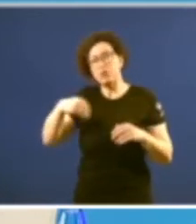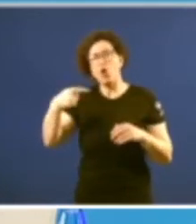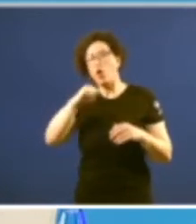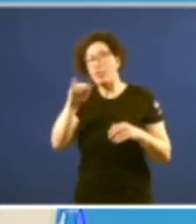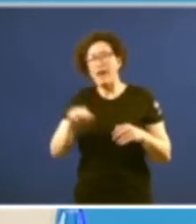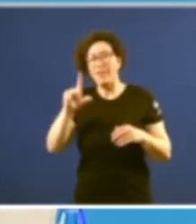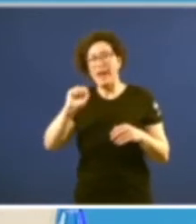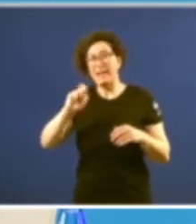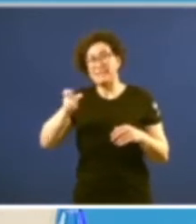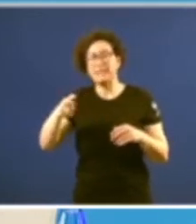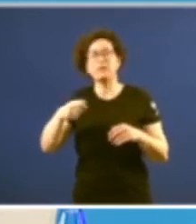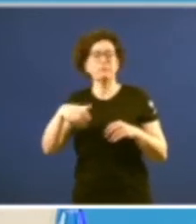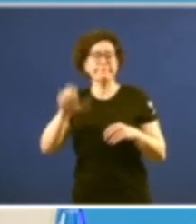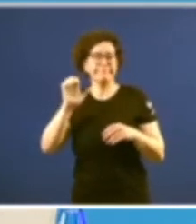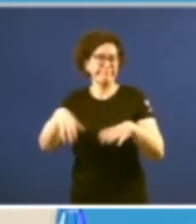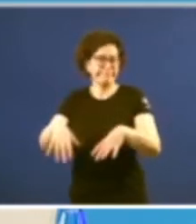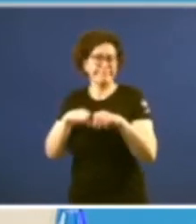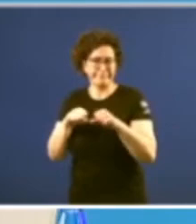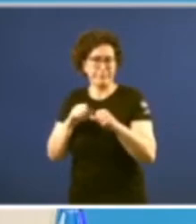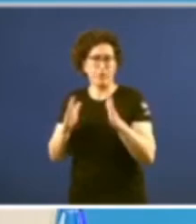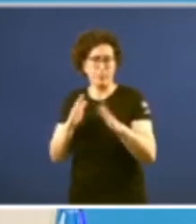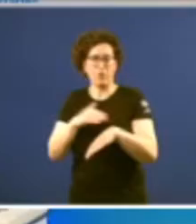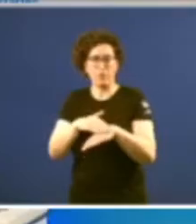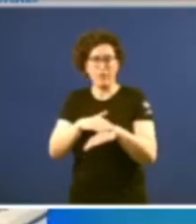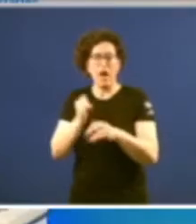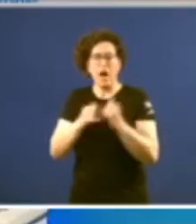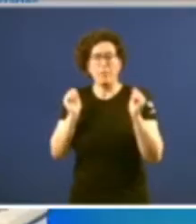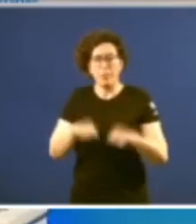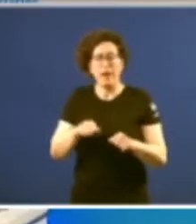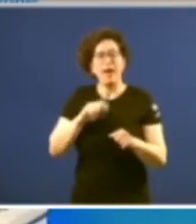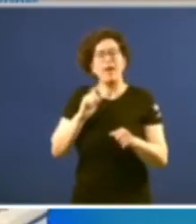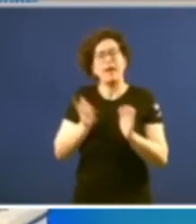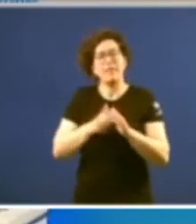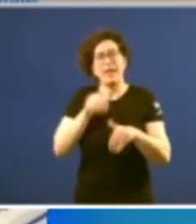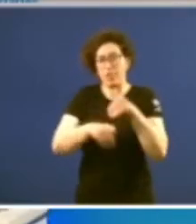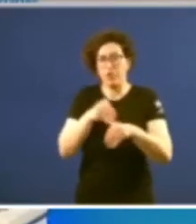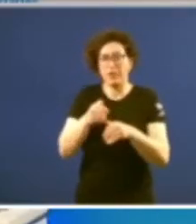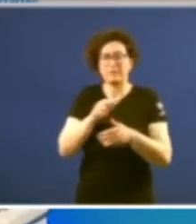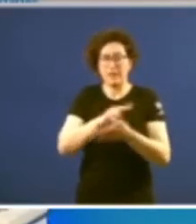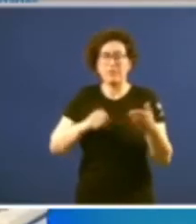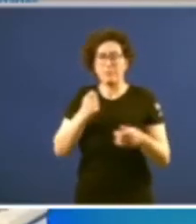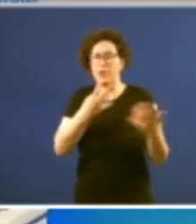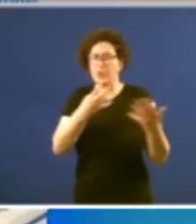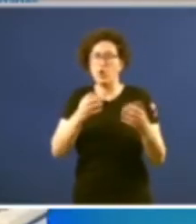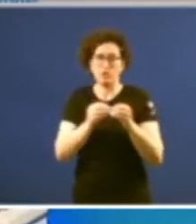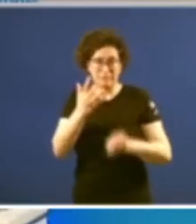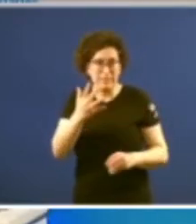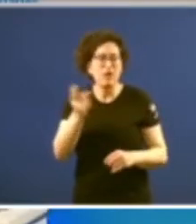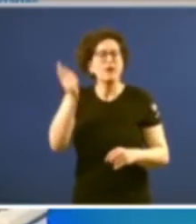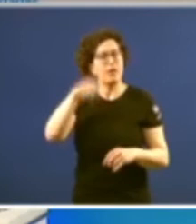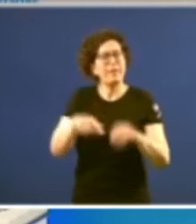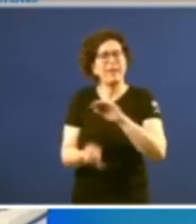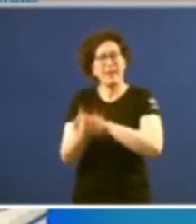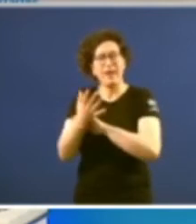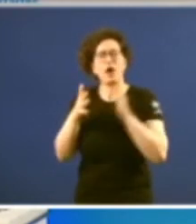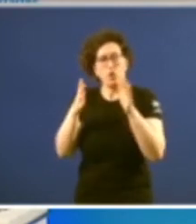toma las riendas del ejecutivo en ese momento se aprueba la ley de elecciones al parlamento de Galicia en 1985 y también se crea